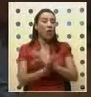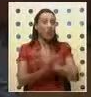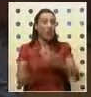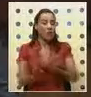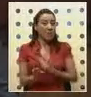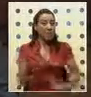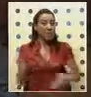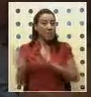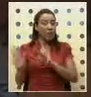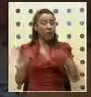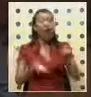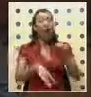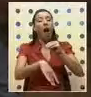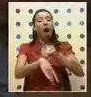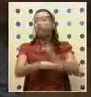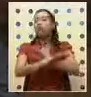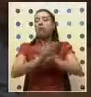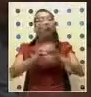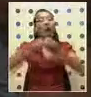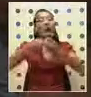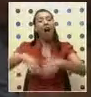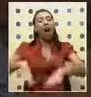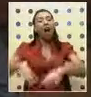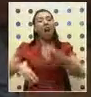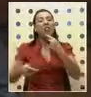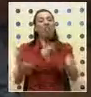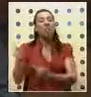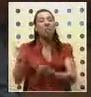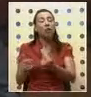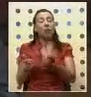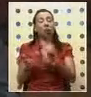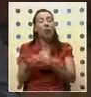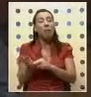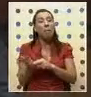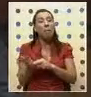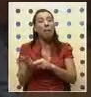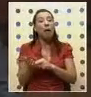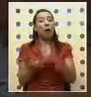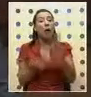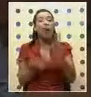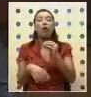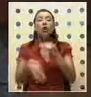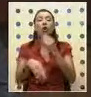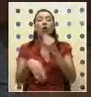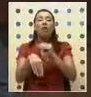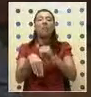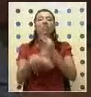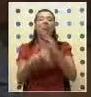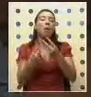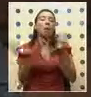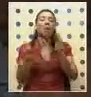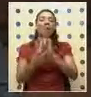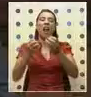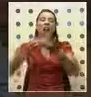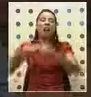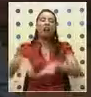Mandela anunció su abandono de la vida política y en el 2004 la vida pública. Muchas de sus obras